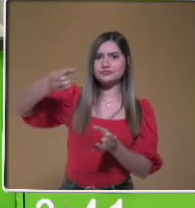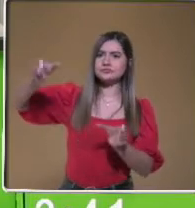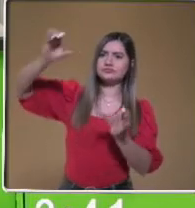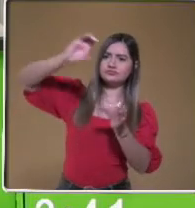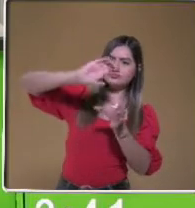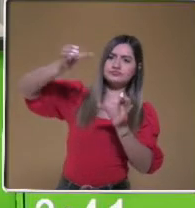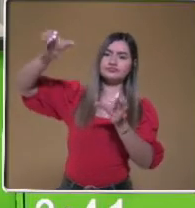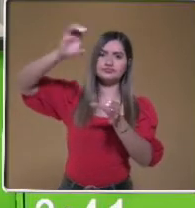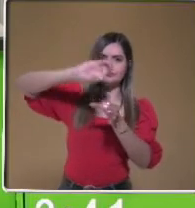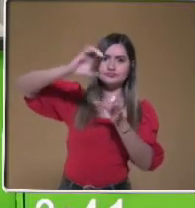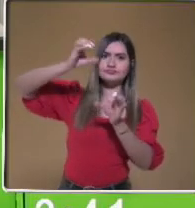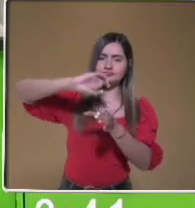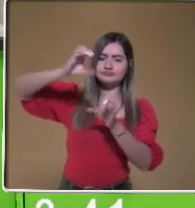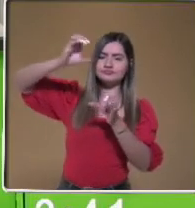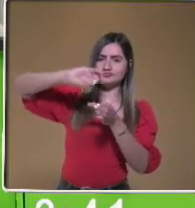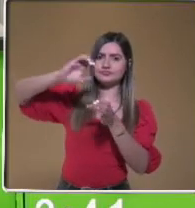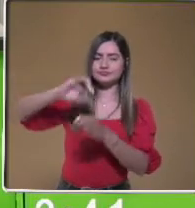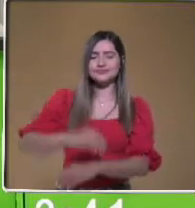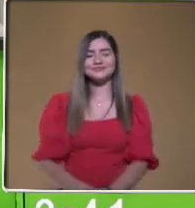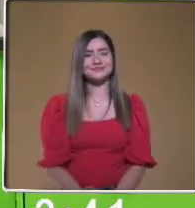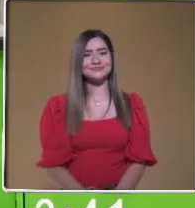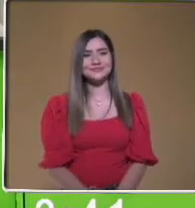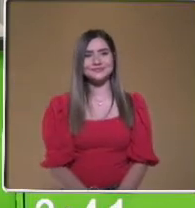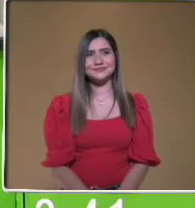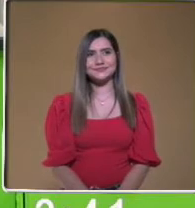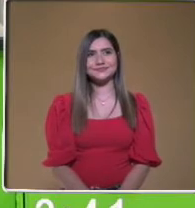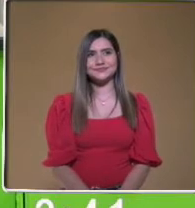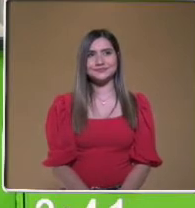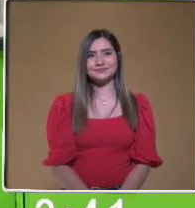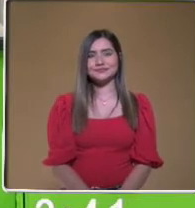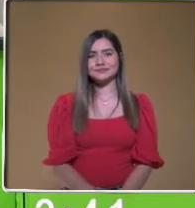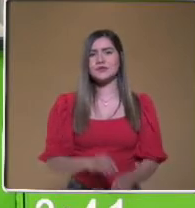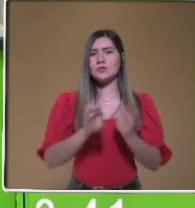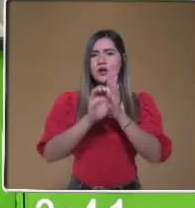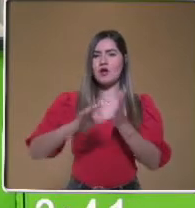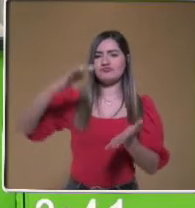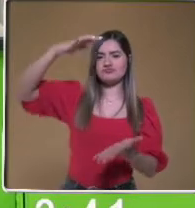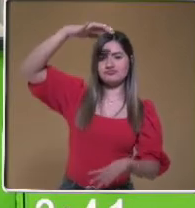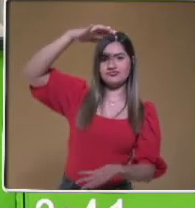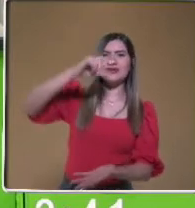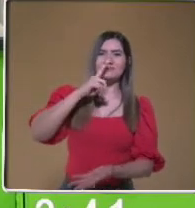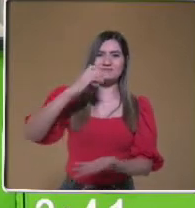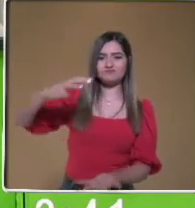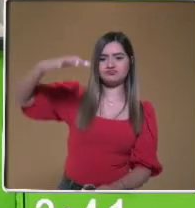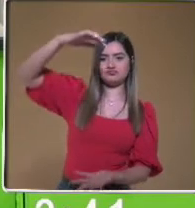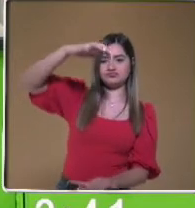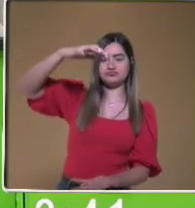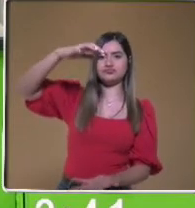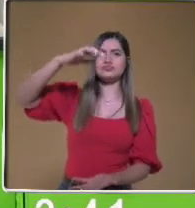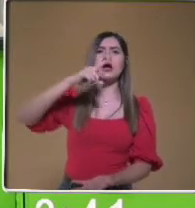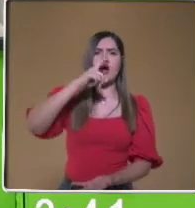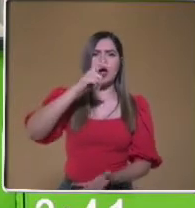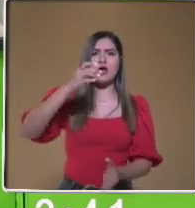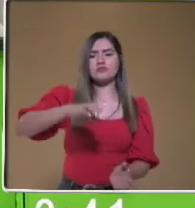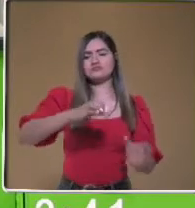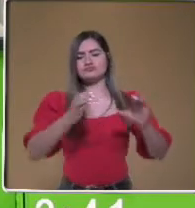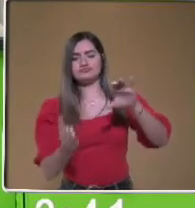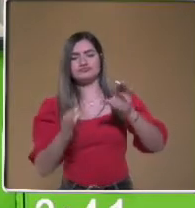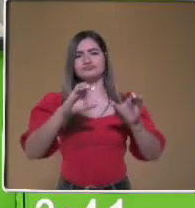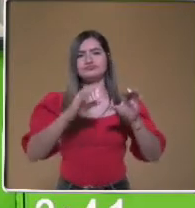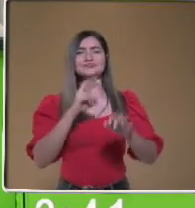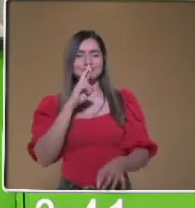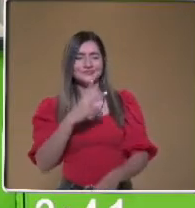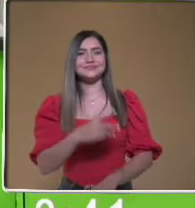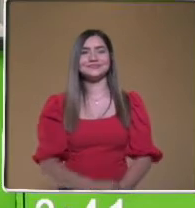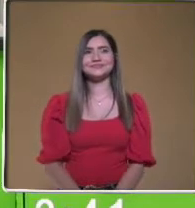comprar una botella a cada rato. Pudiéramos comprar quizá un garrafón para estar rellenando nuestra botella de agua. En el caso de